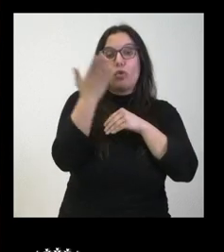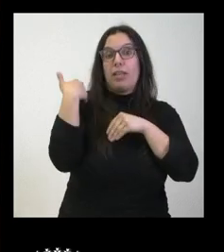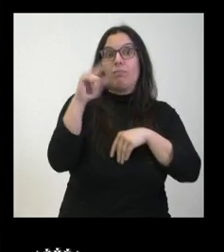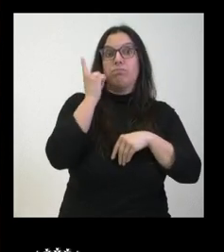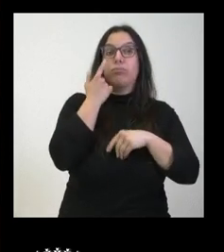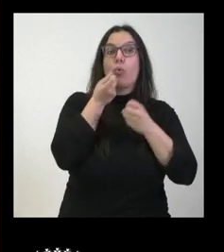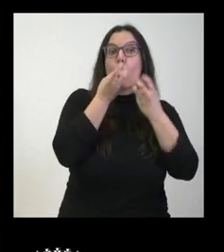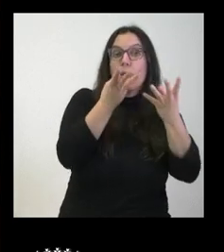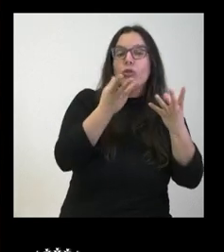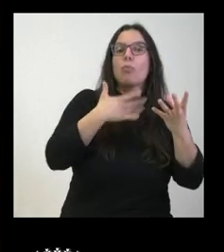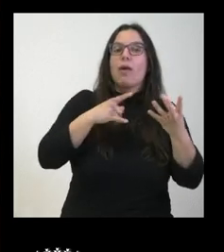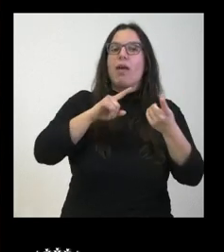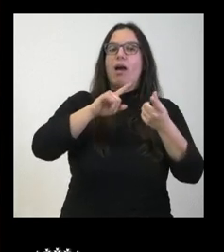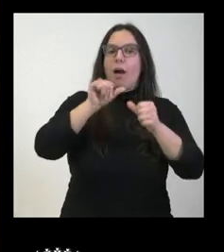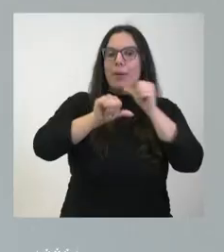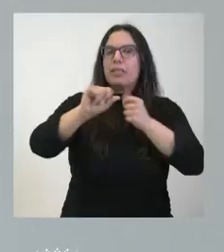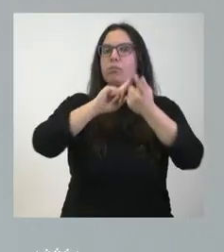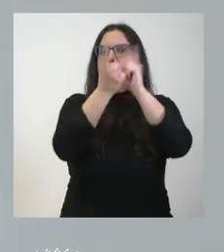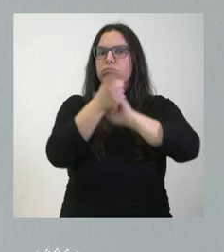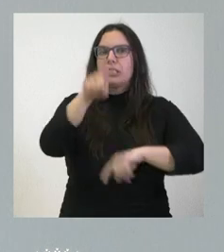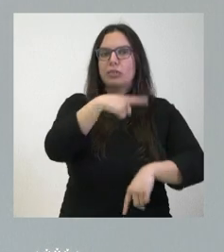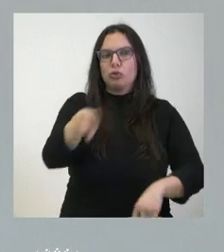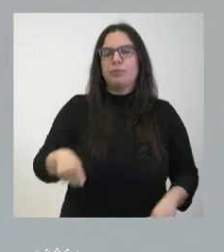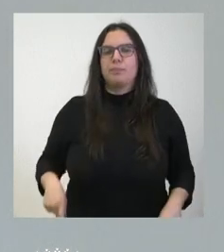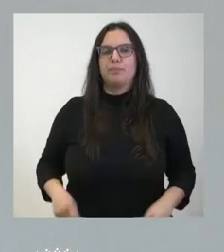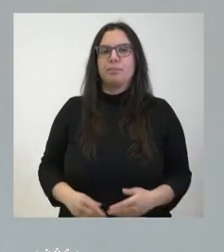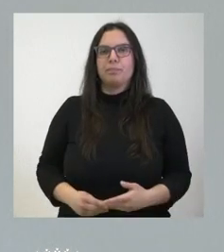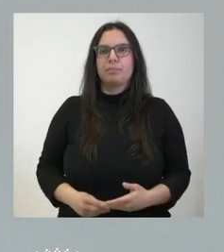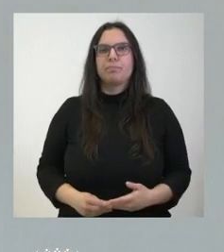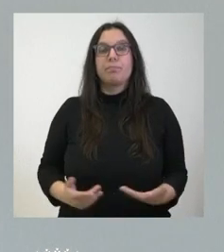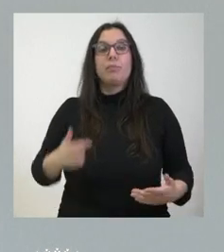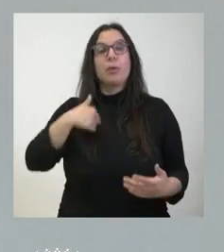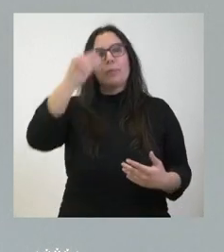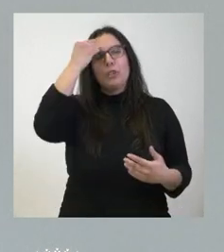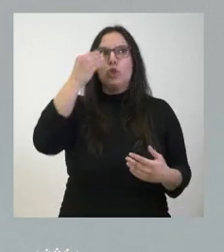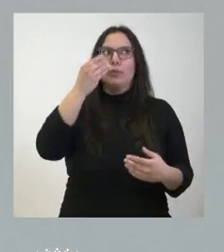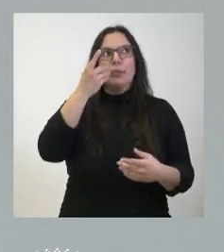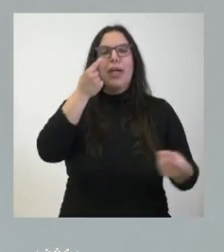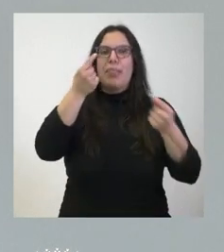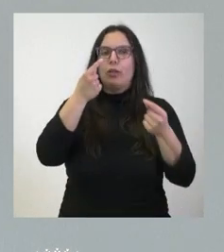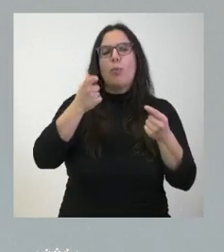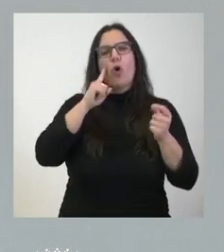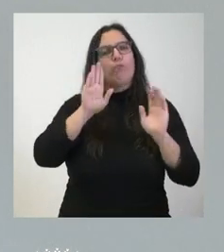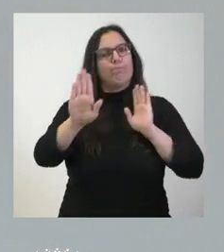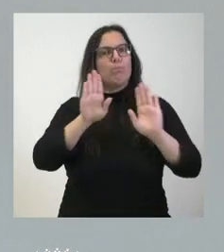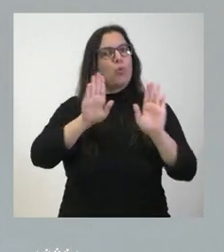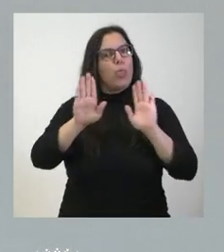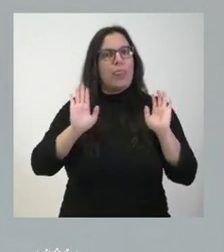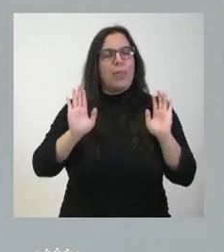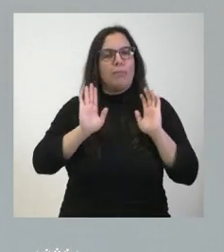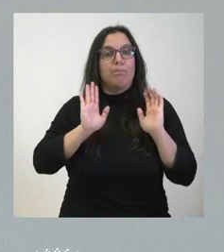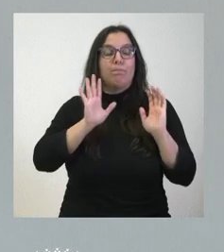si consideran que puede ser un punto de inflexión. Yo creo que hay que ver el dato con prudencia. Y por tanto, desde ese punto de vista